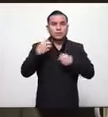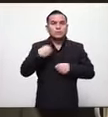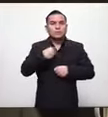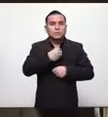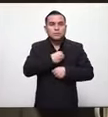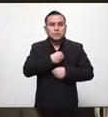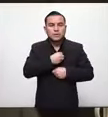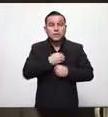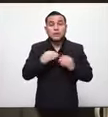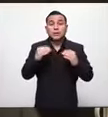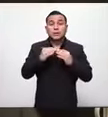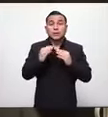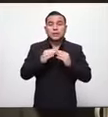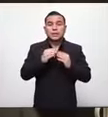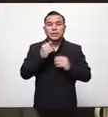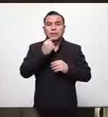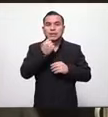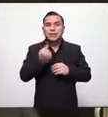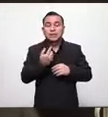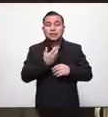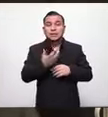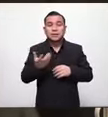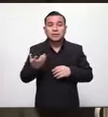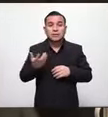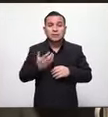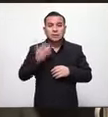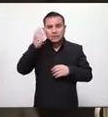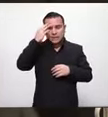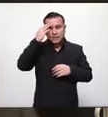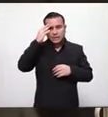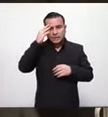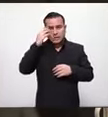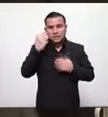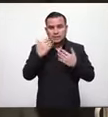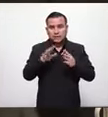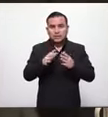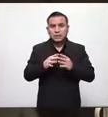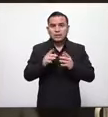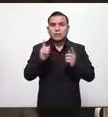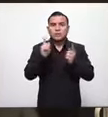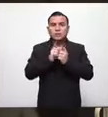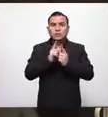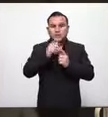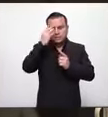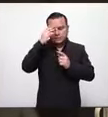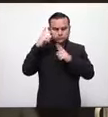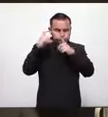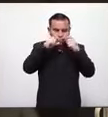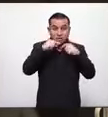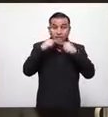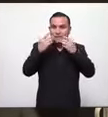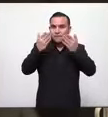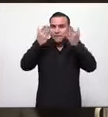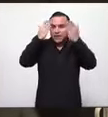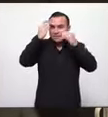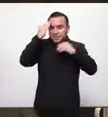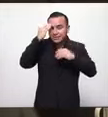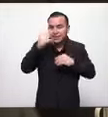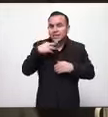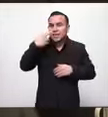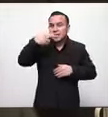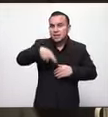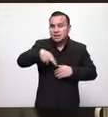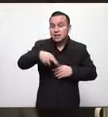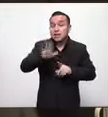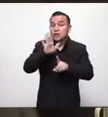y más a ti que tengo más años de conocerte sé que estás acá no por salir en los medios no por las fotos sino por la verdad